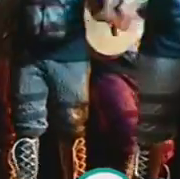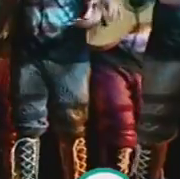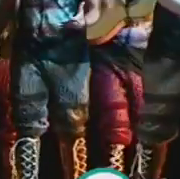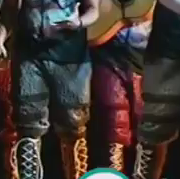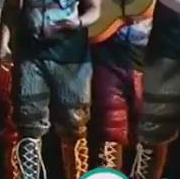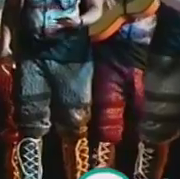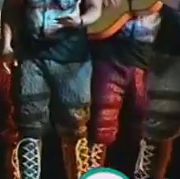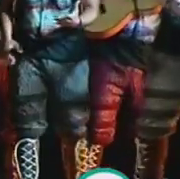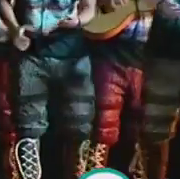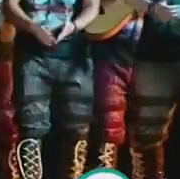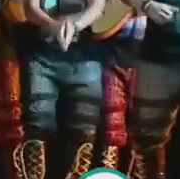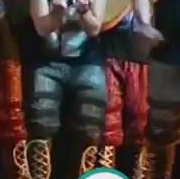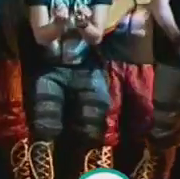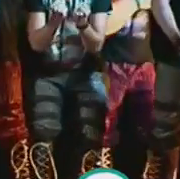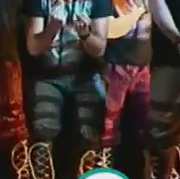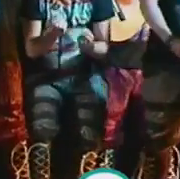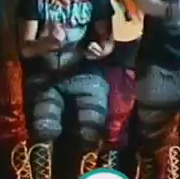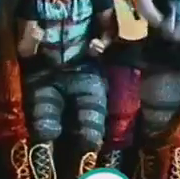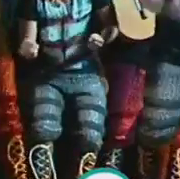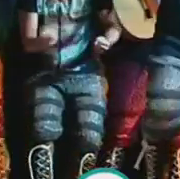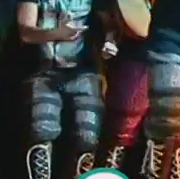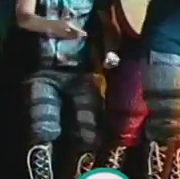¡Ay, niña, por Dios! ¡Ay,